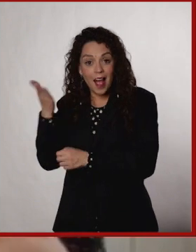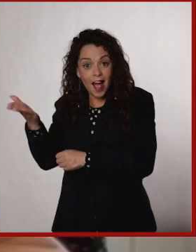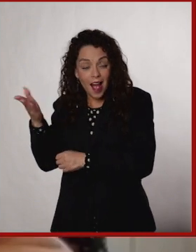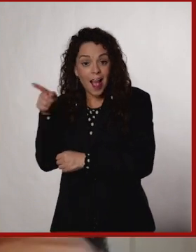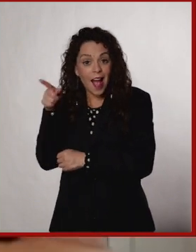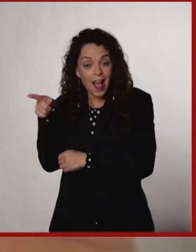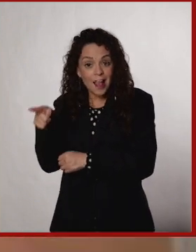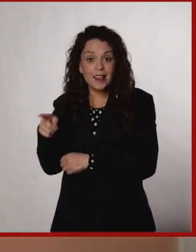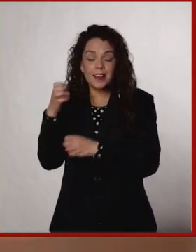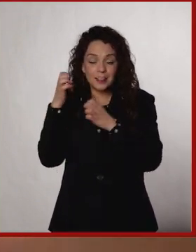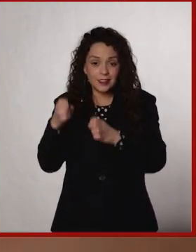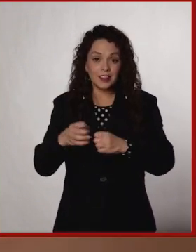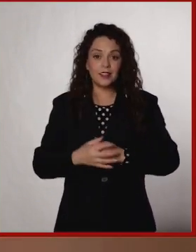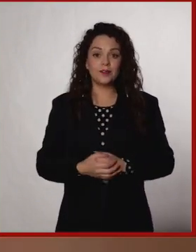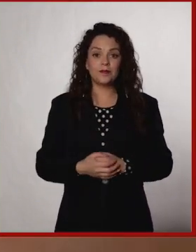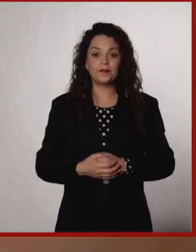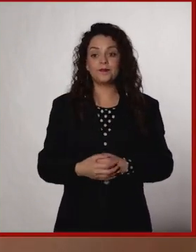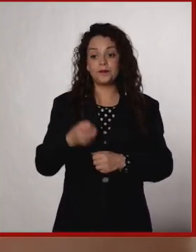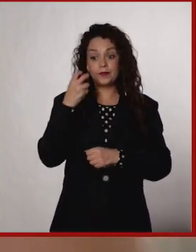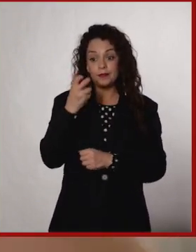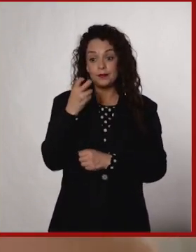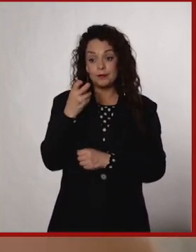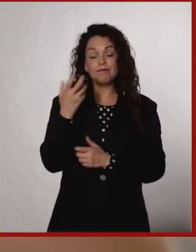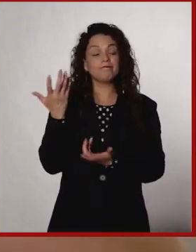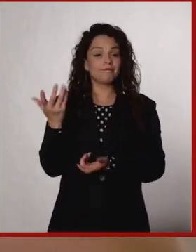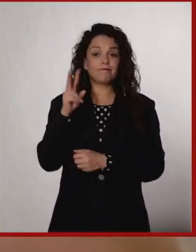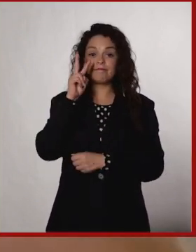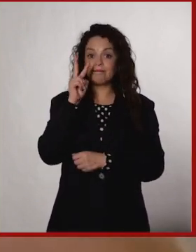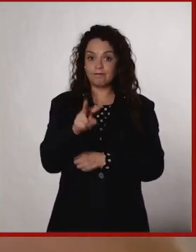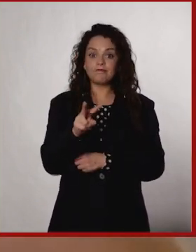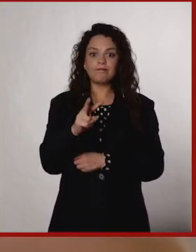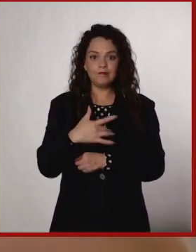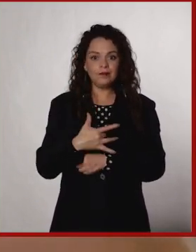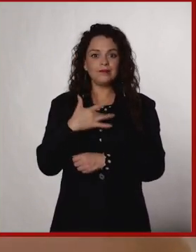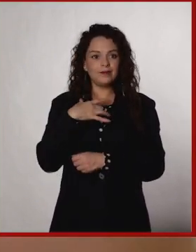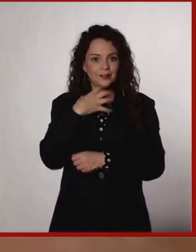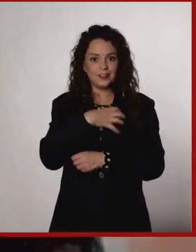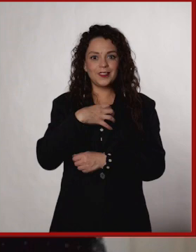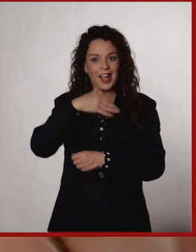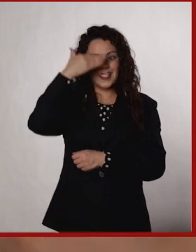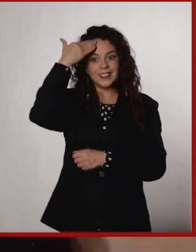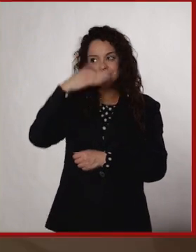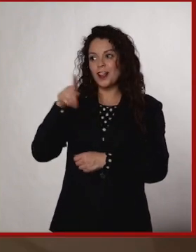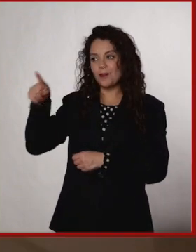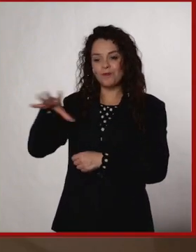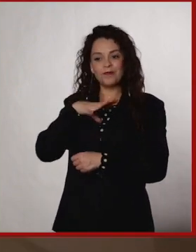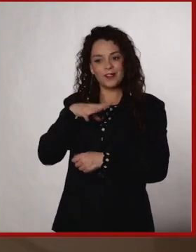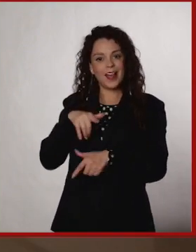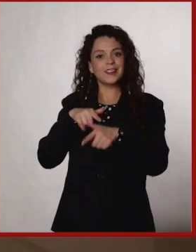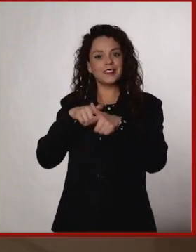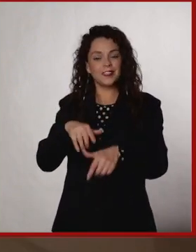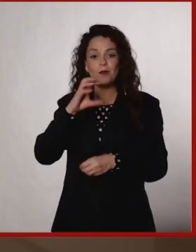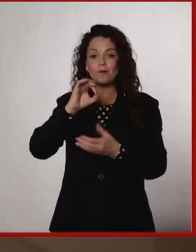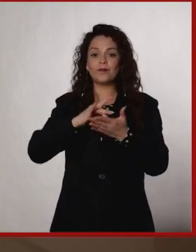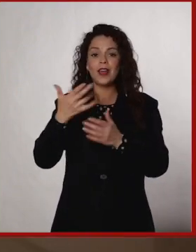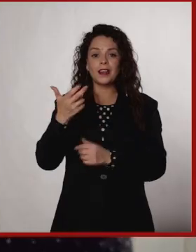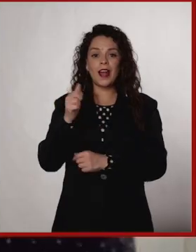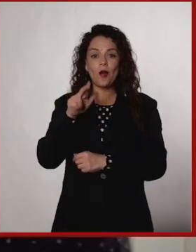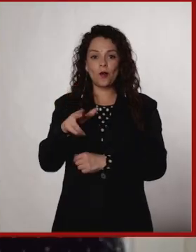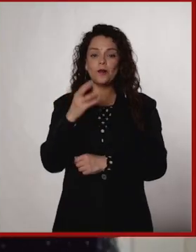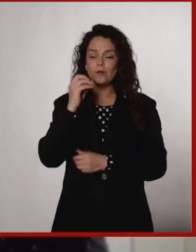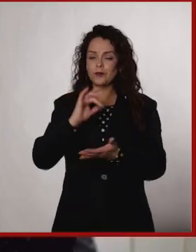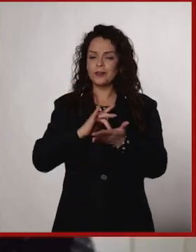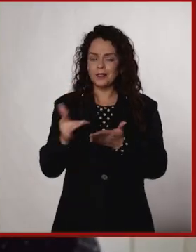creo que es un dato súper alentador ver que ahí siguen. Muchas gracias, Raúl.